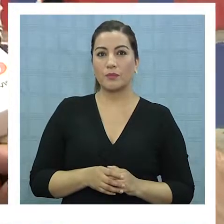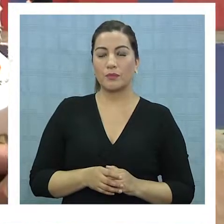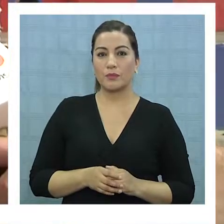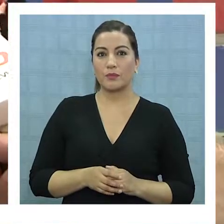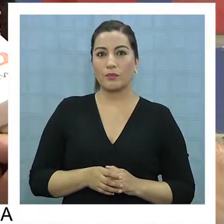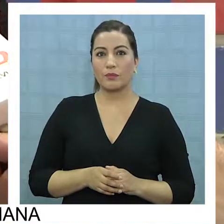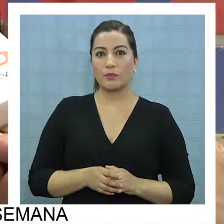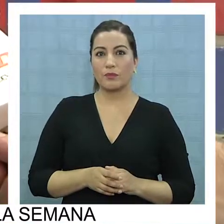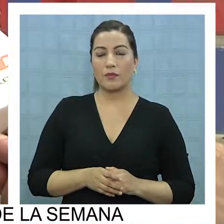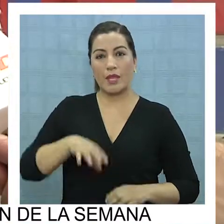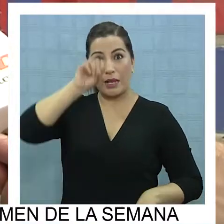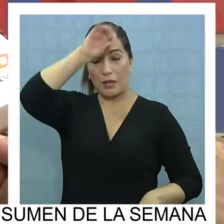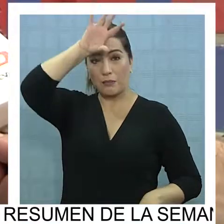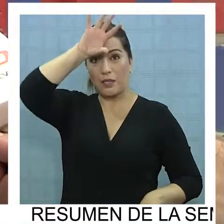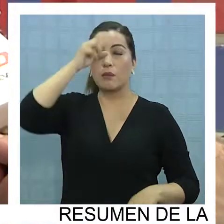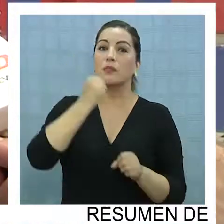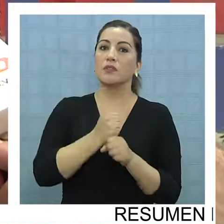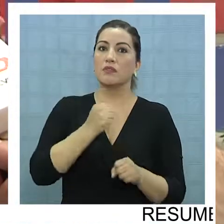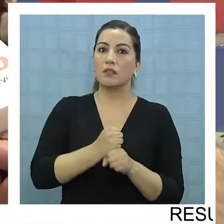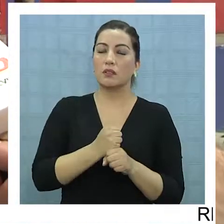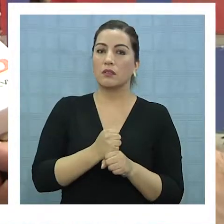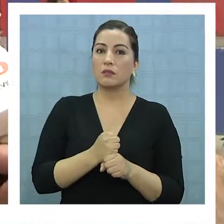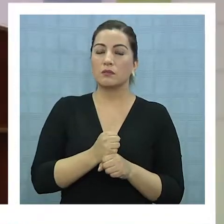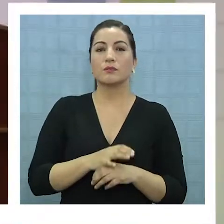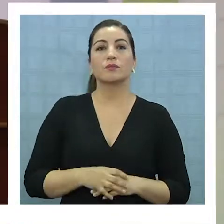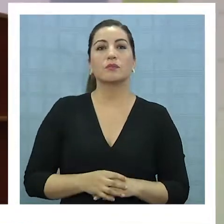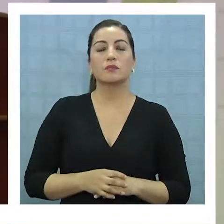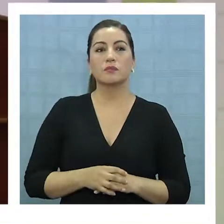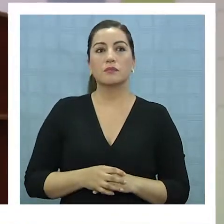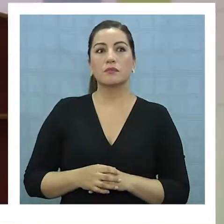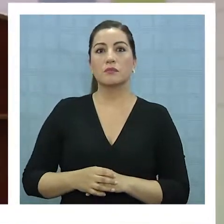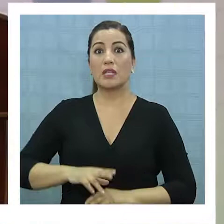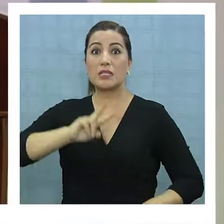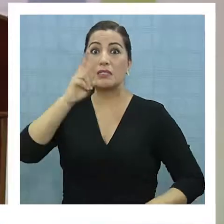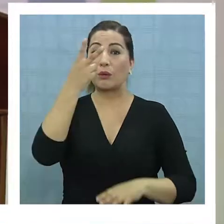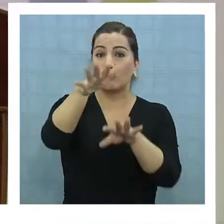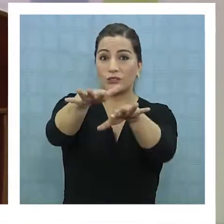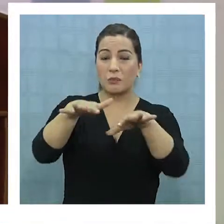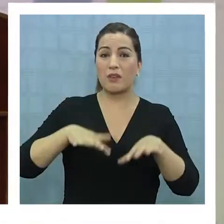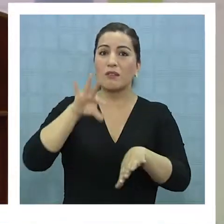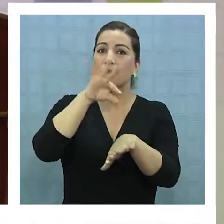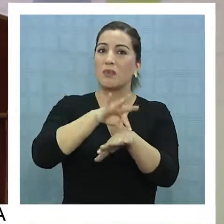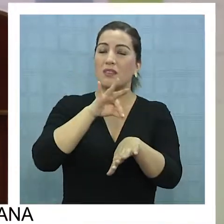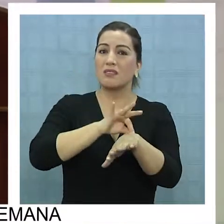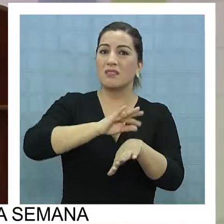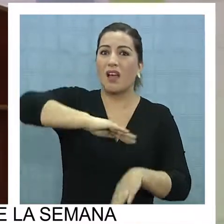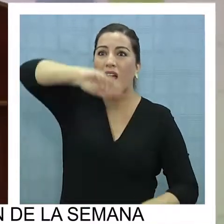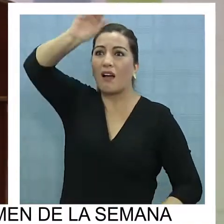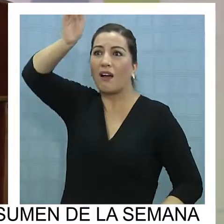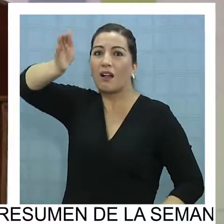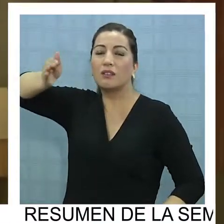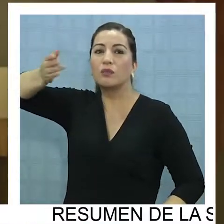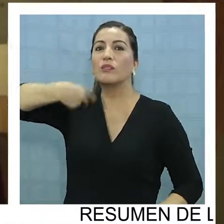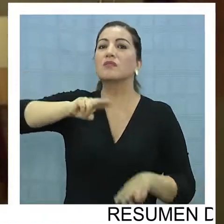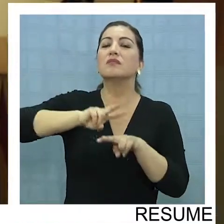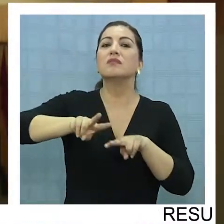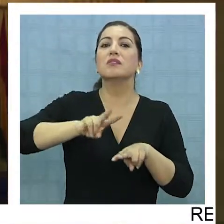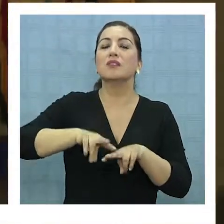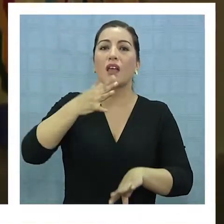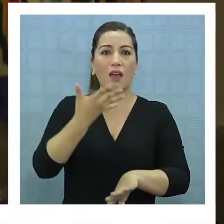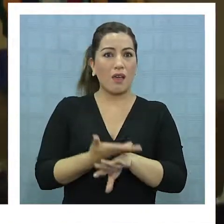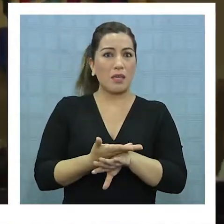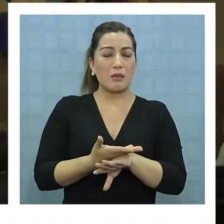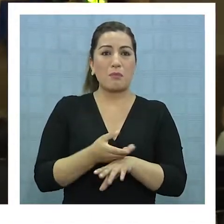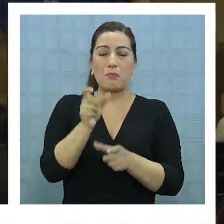en la mina, es bastante infrecuente. Este segundo seminario de medicina en altura se realiza con la presencia de